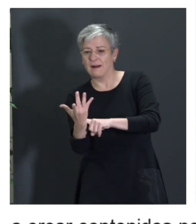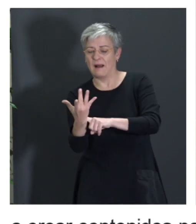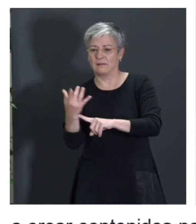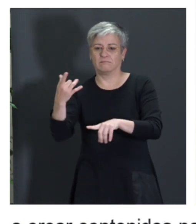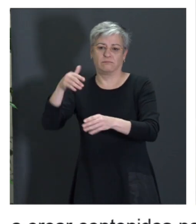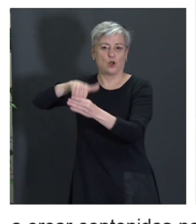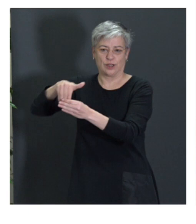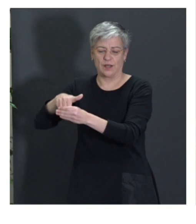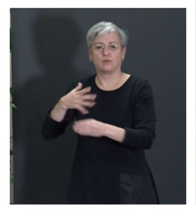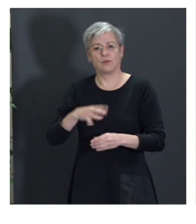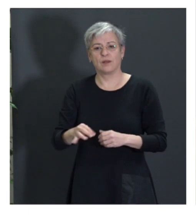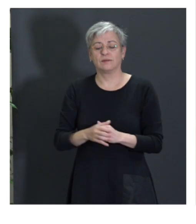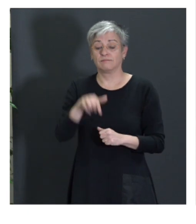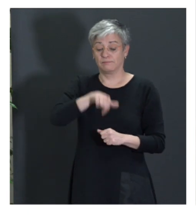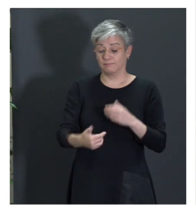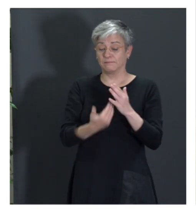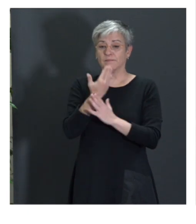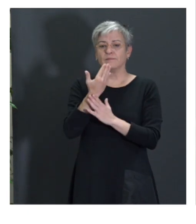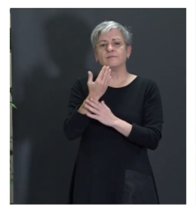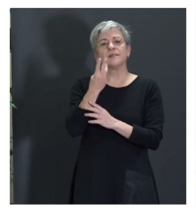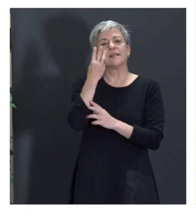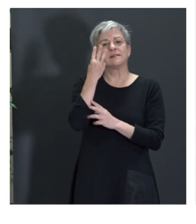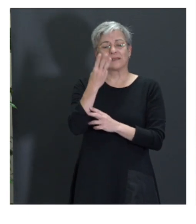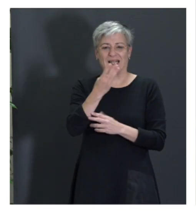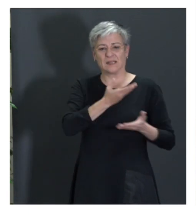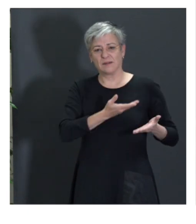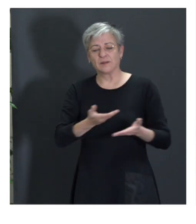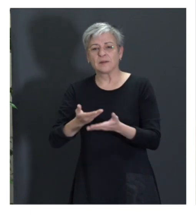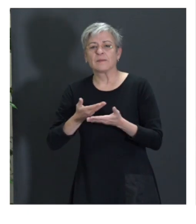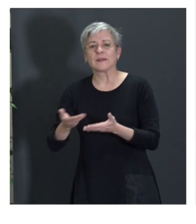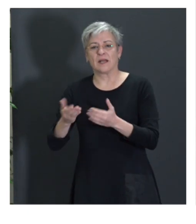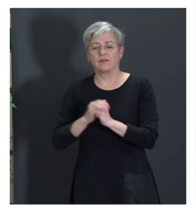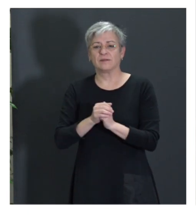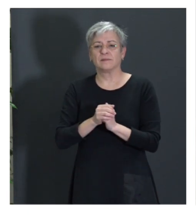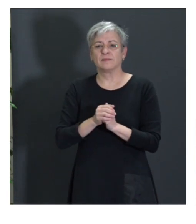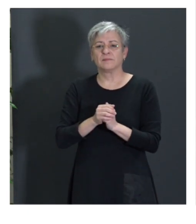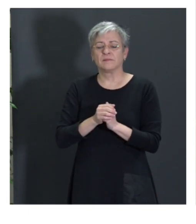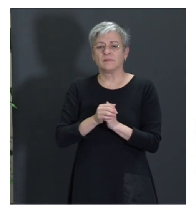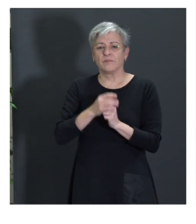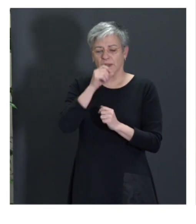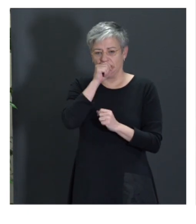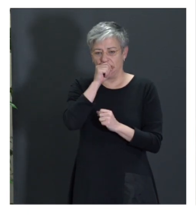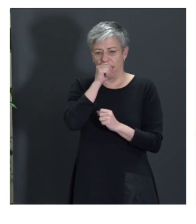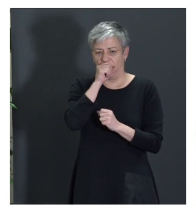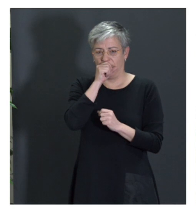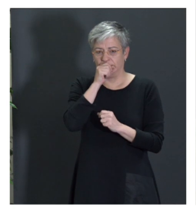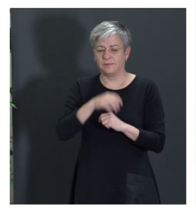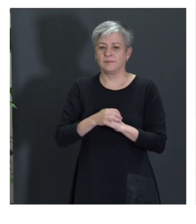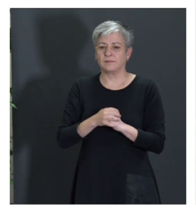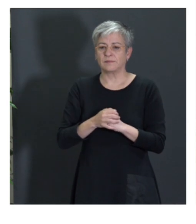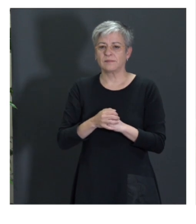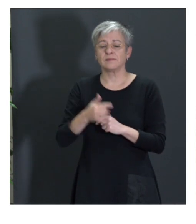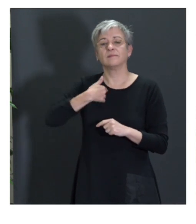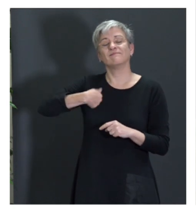a tres invitados que van a